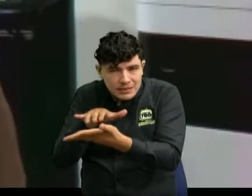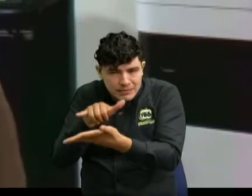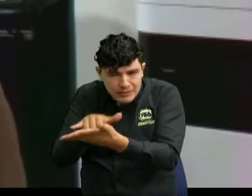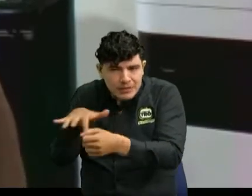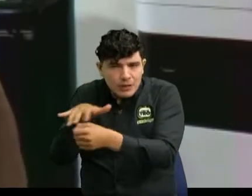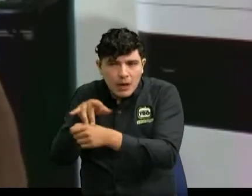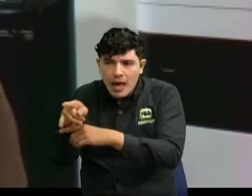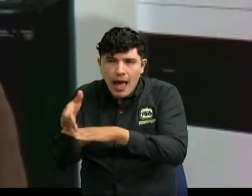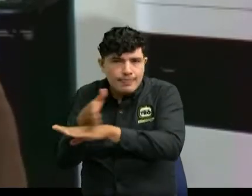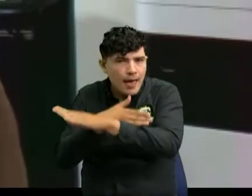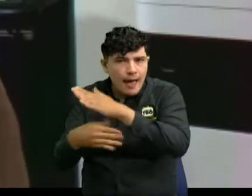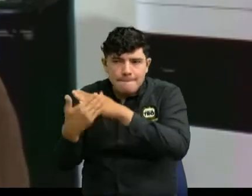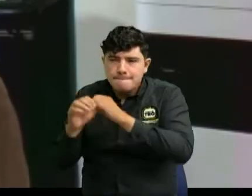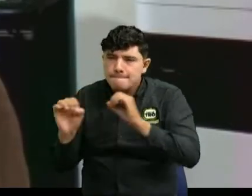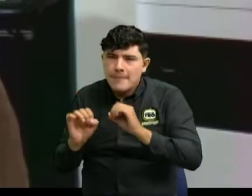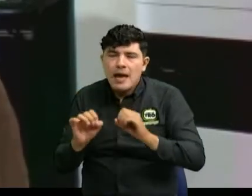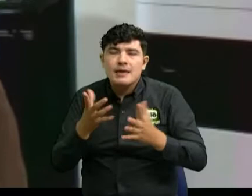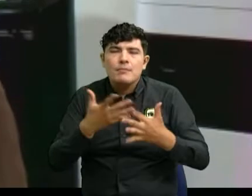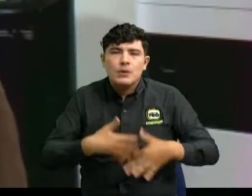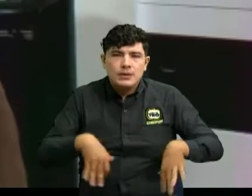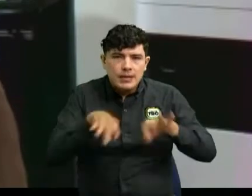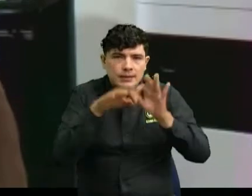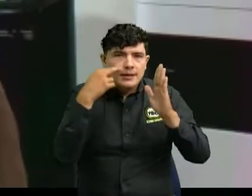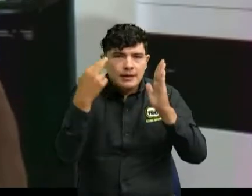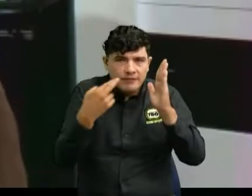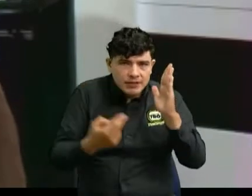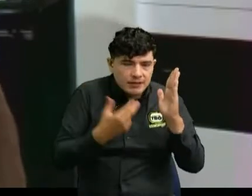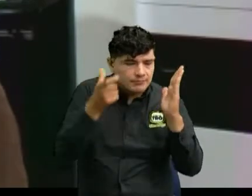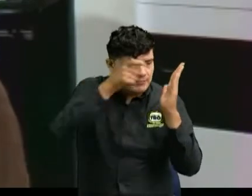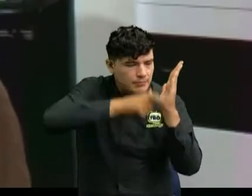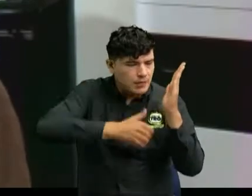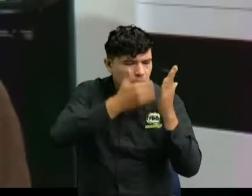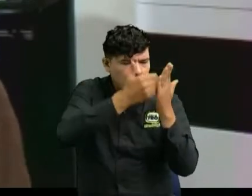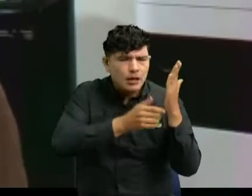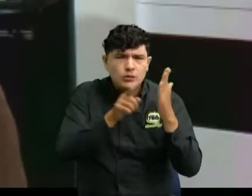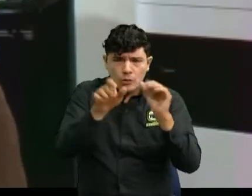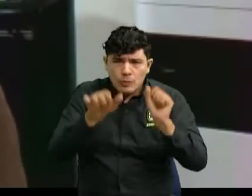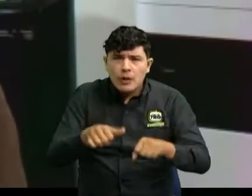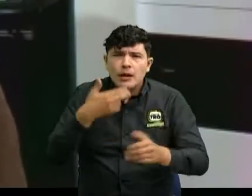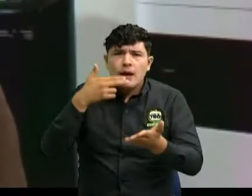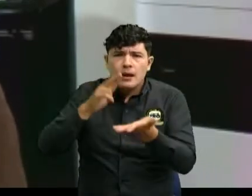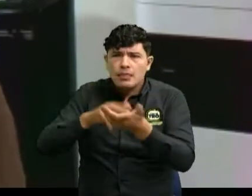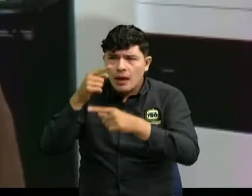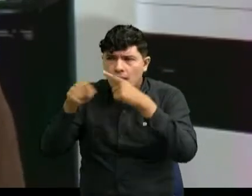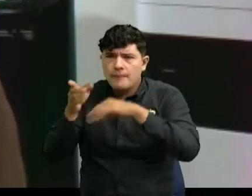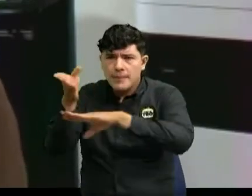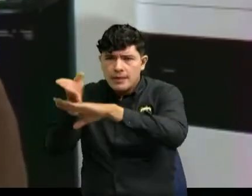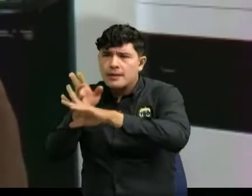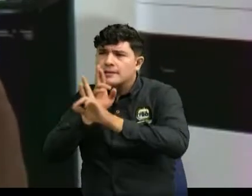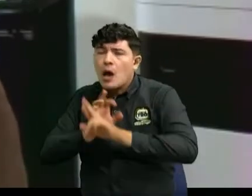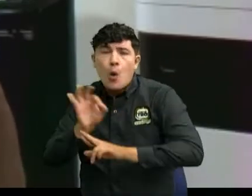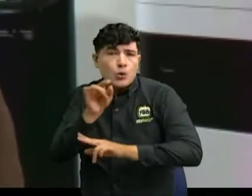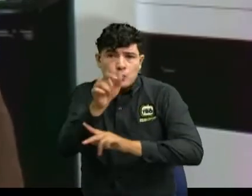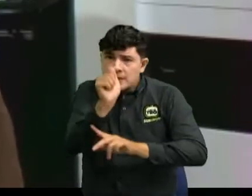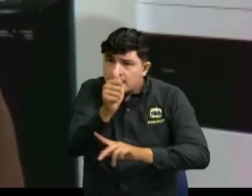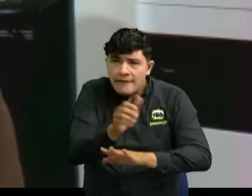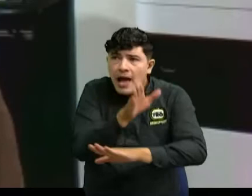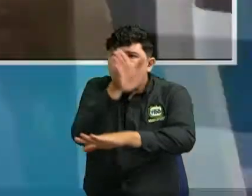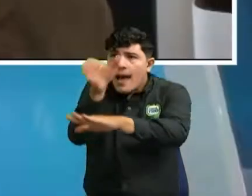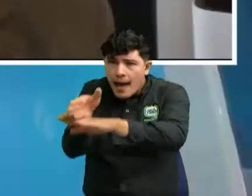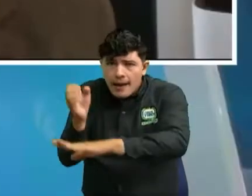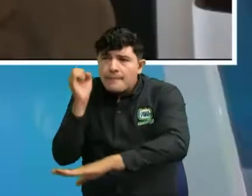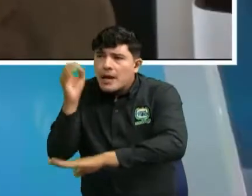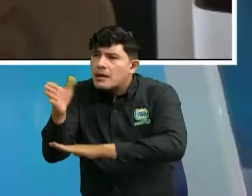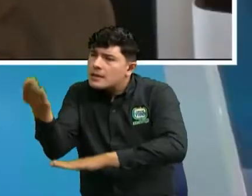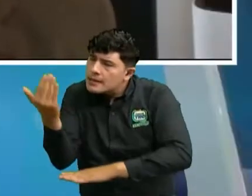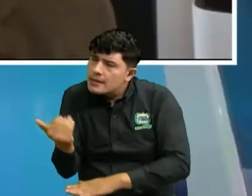importante revisar los extractos, incluso por derecho de petición o directamente yendo al banco, es importante decirle al banco,